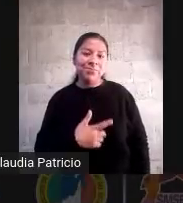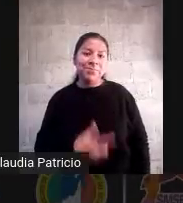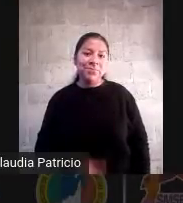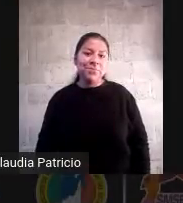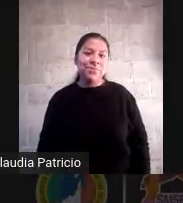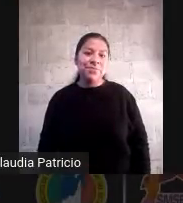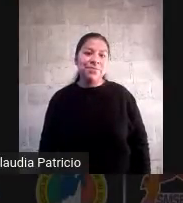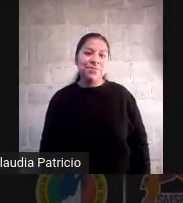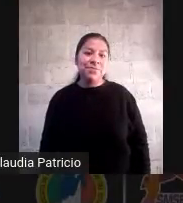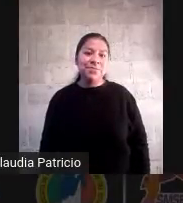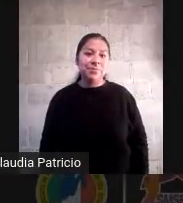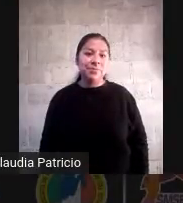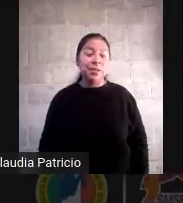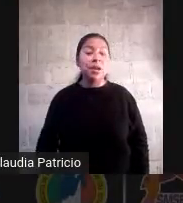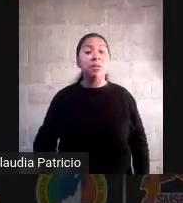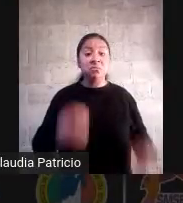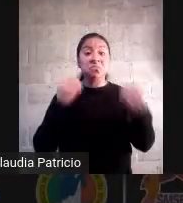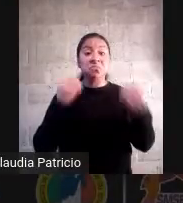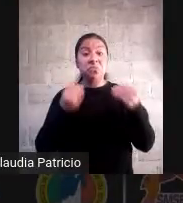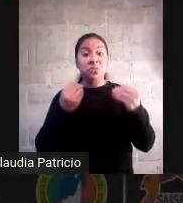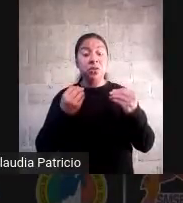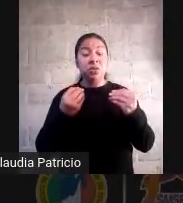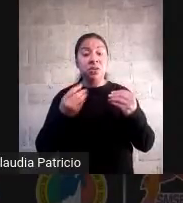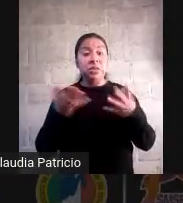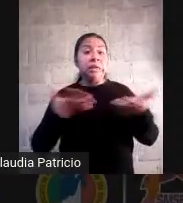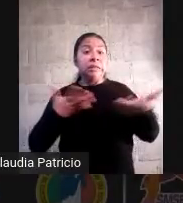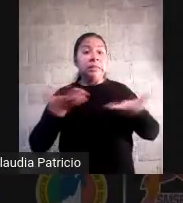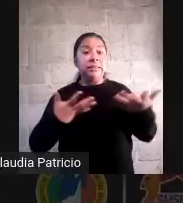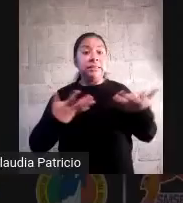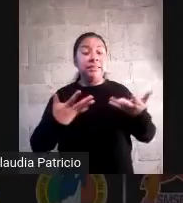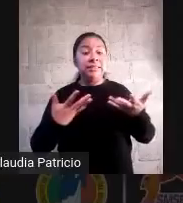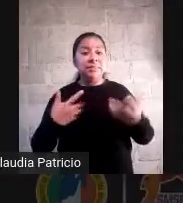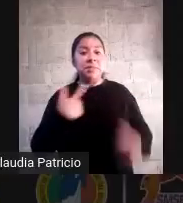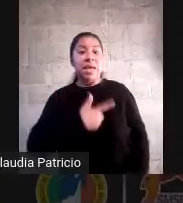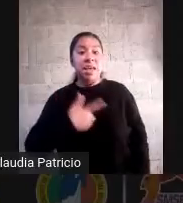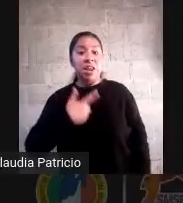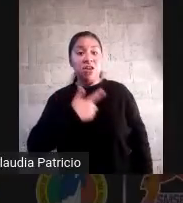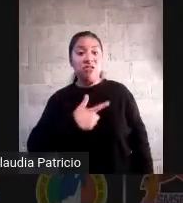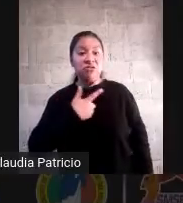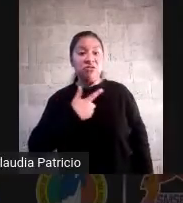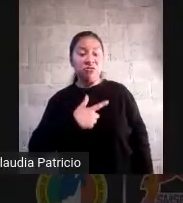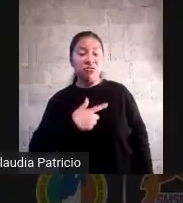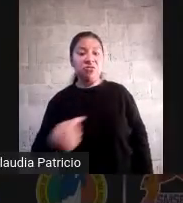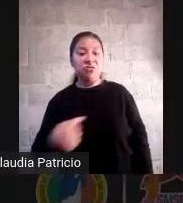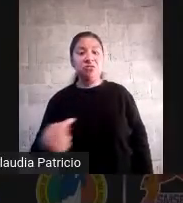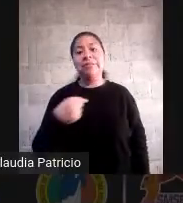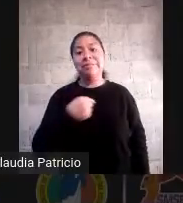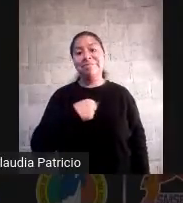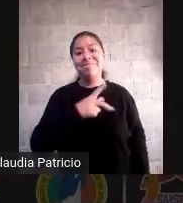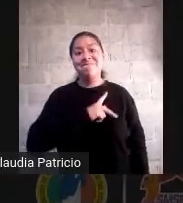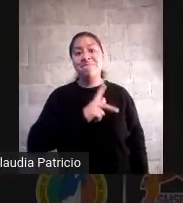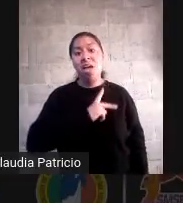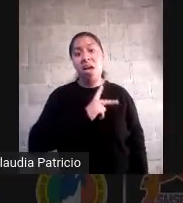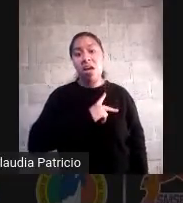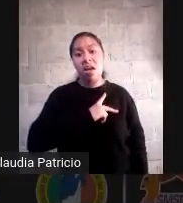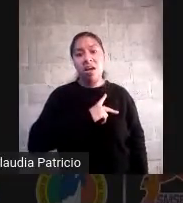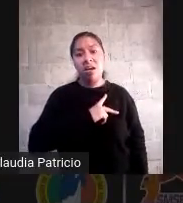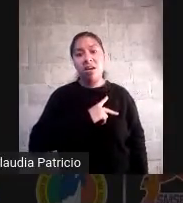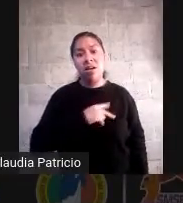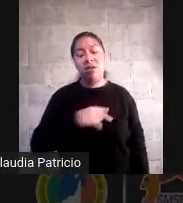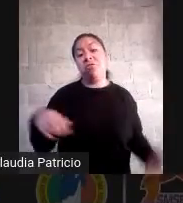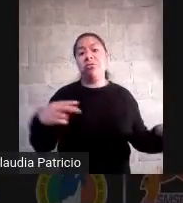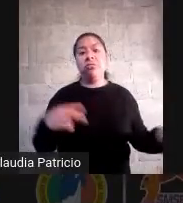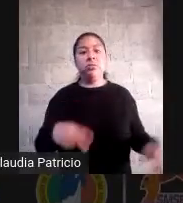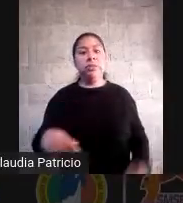hicimos muchos de nosotros en función de los intereses nuestros de los talentos de nosotros los docentes